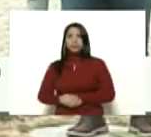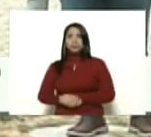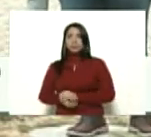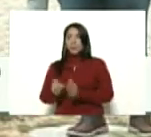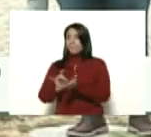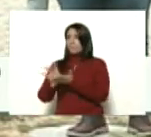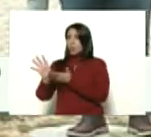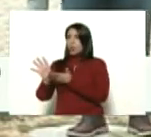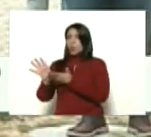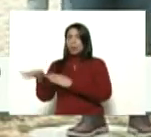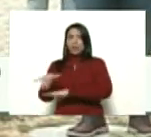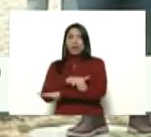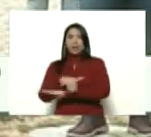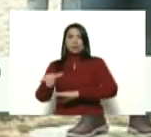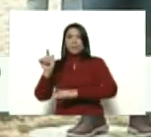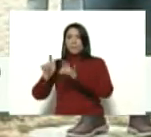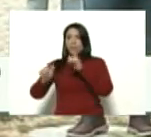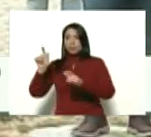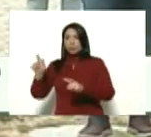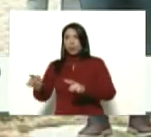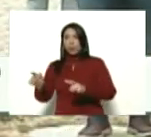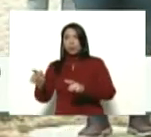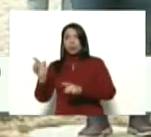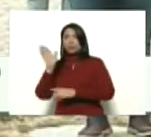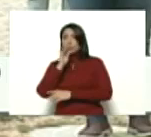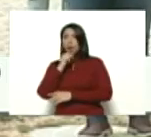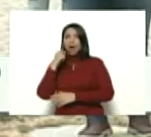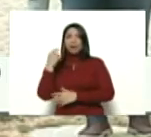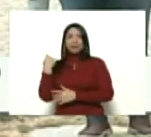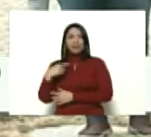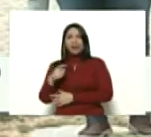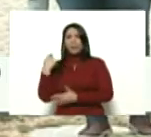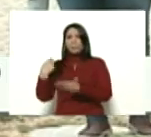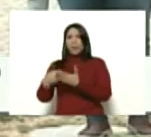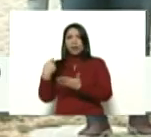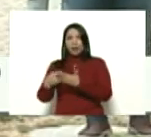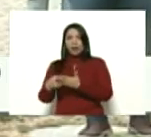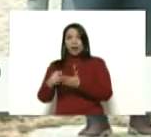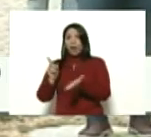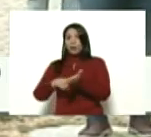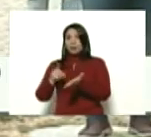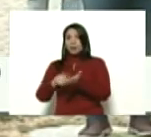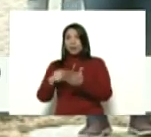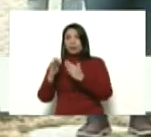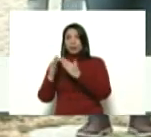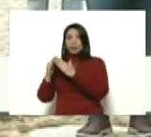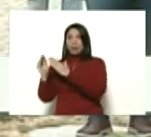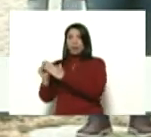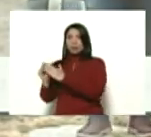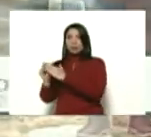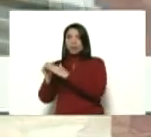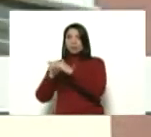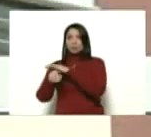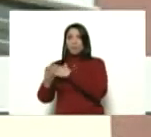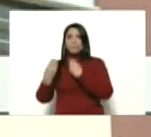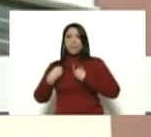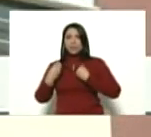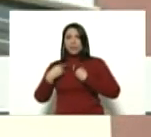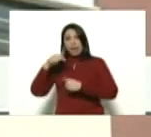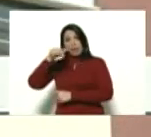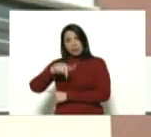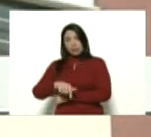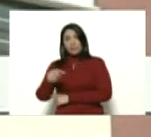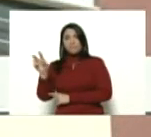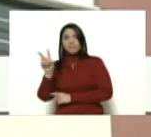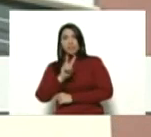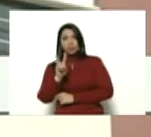a la calle a las personas que no tienen como pagar el alquiler de las viviendas que habitan aquí en la